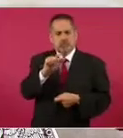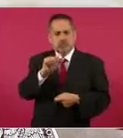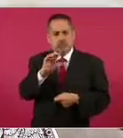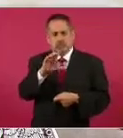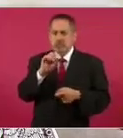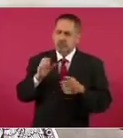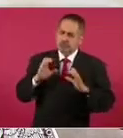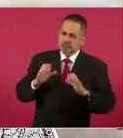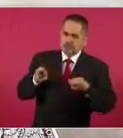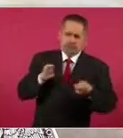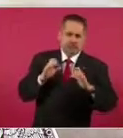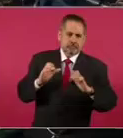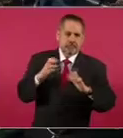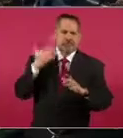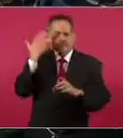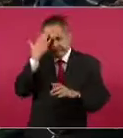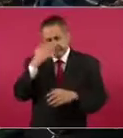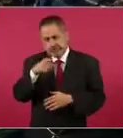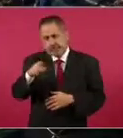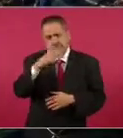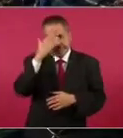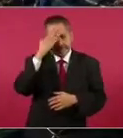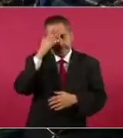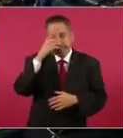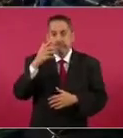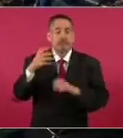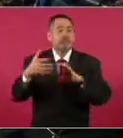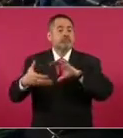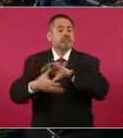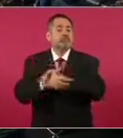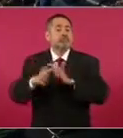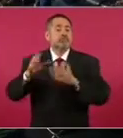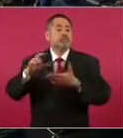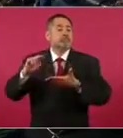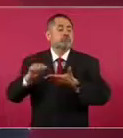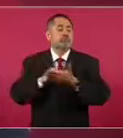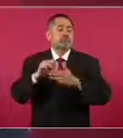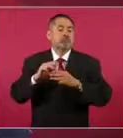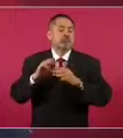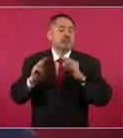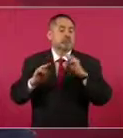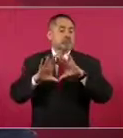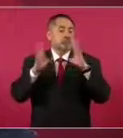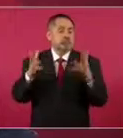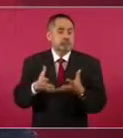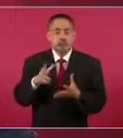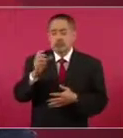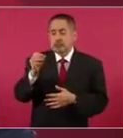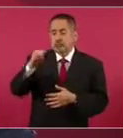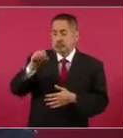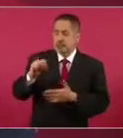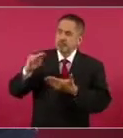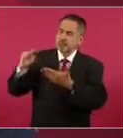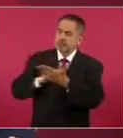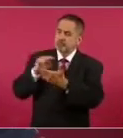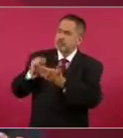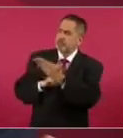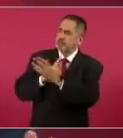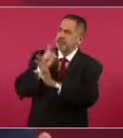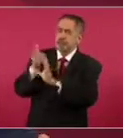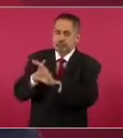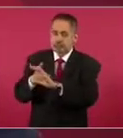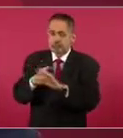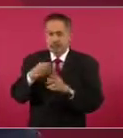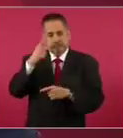se sabe, existe un convenio marco para el control de tabaco, que fue auspiciado por la Organización Mundial de la Salud. Es un